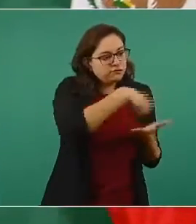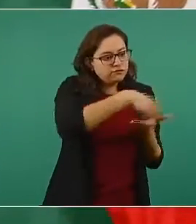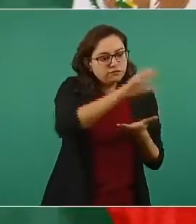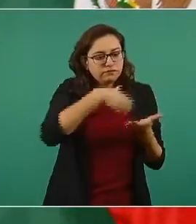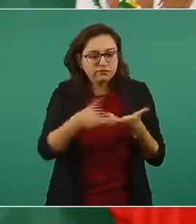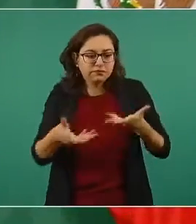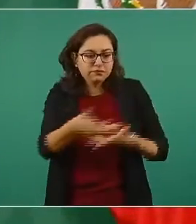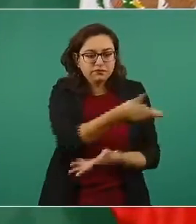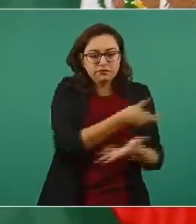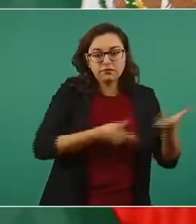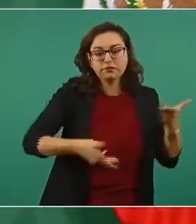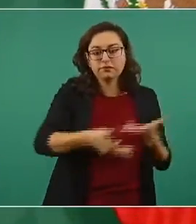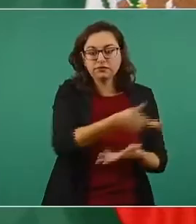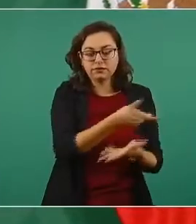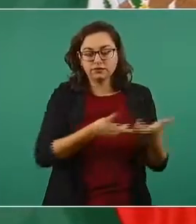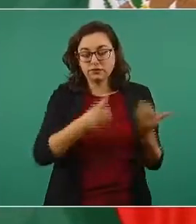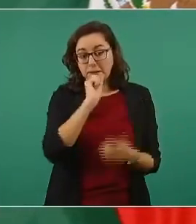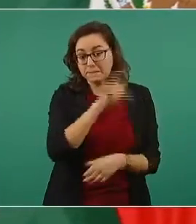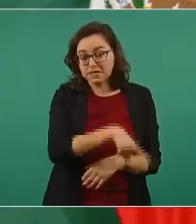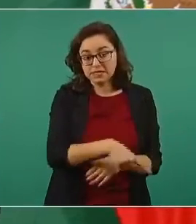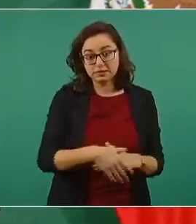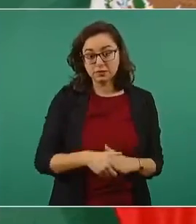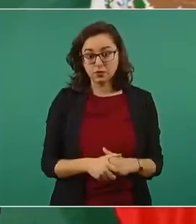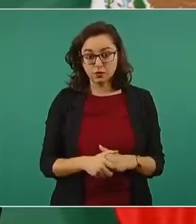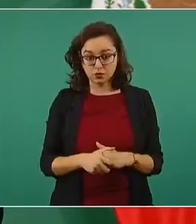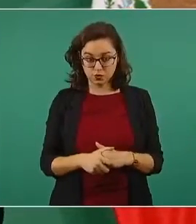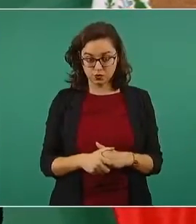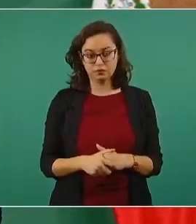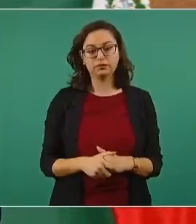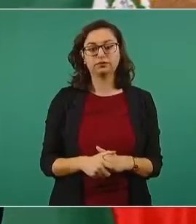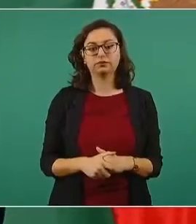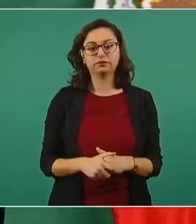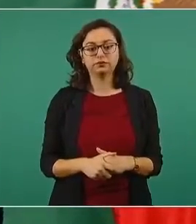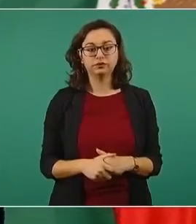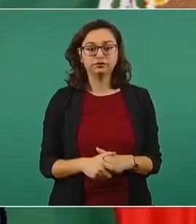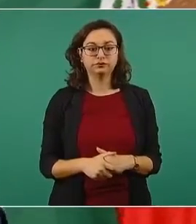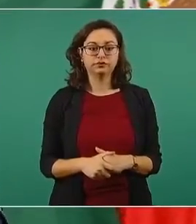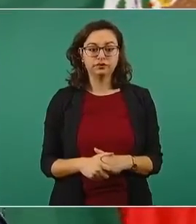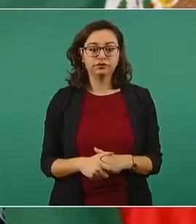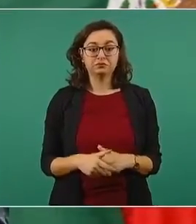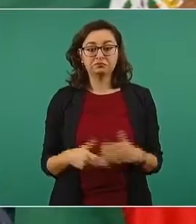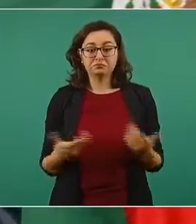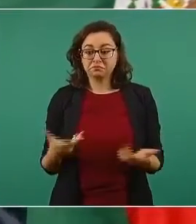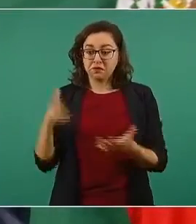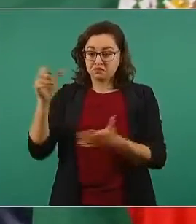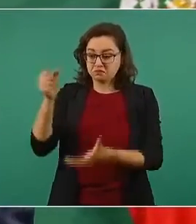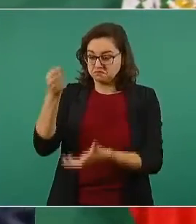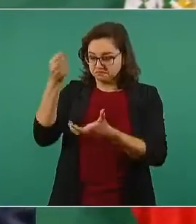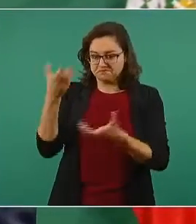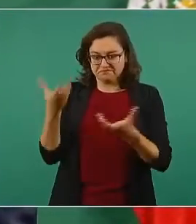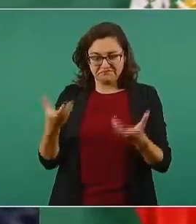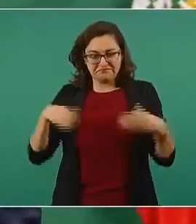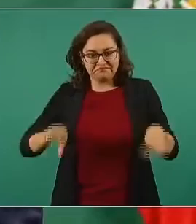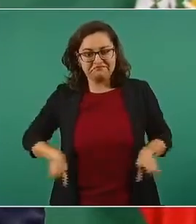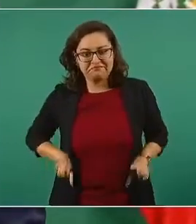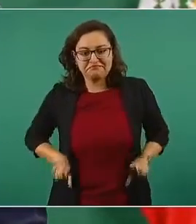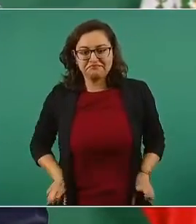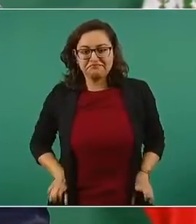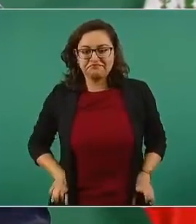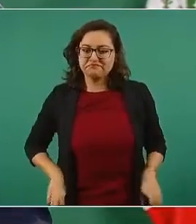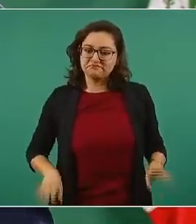Entre ellos se robaban la mayor parte del presupuesto,